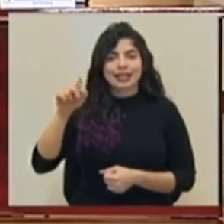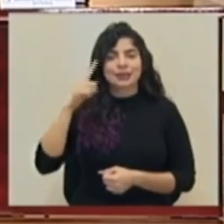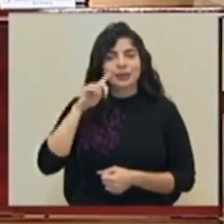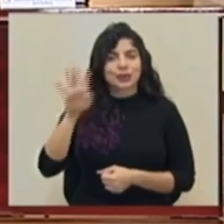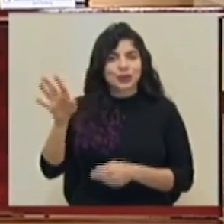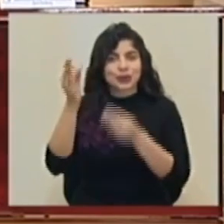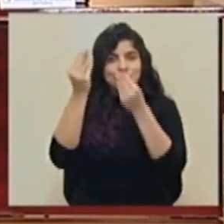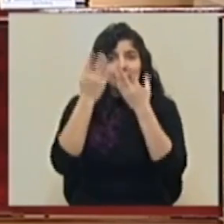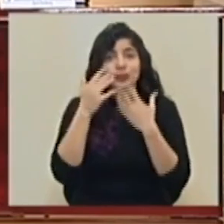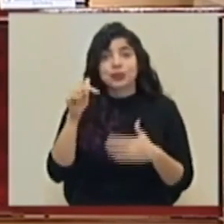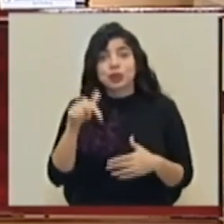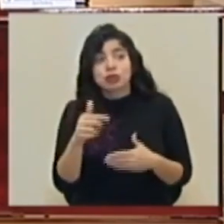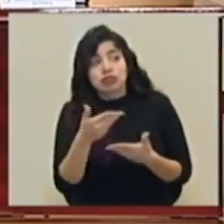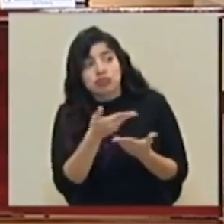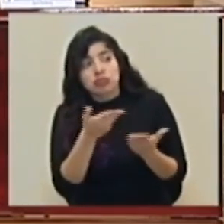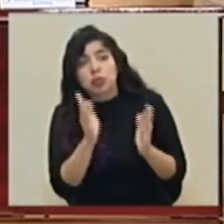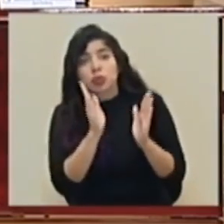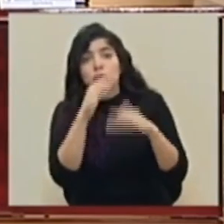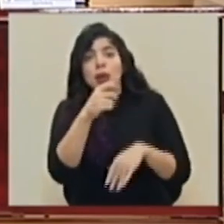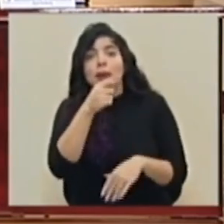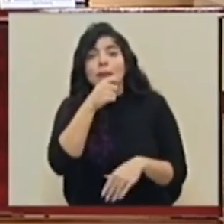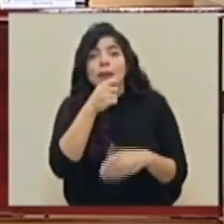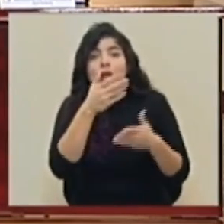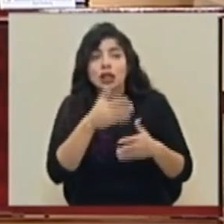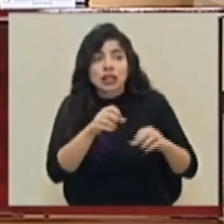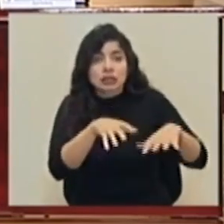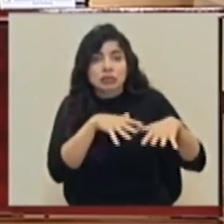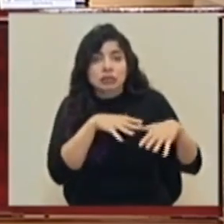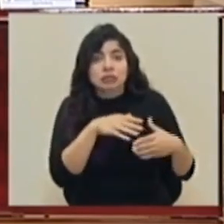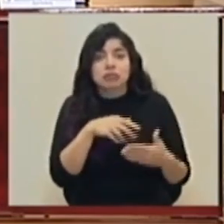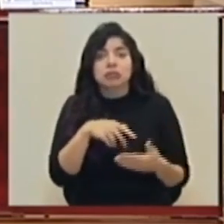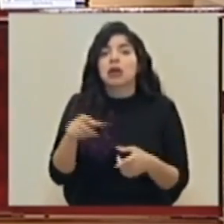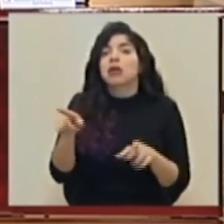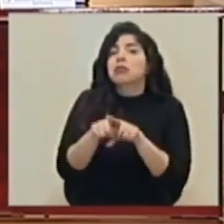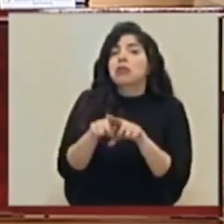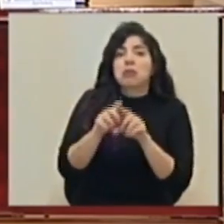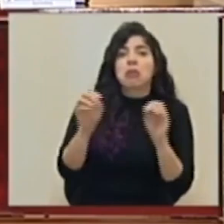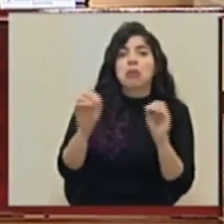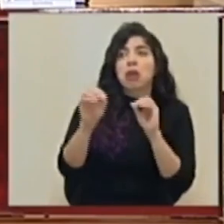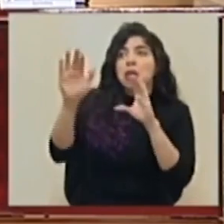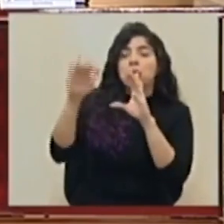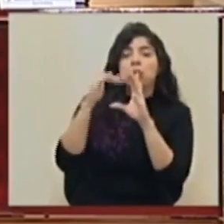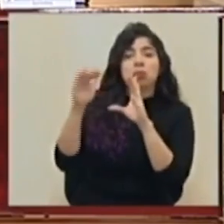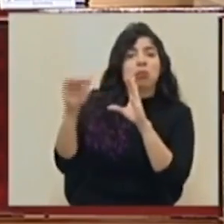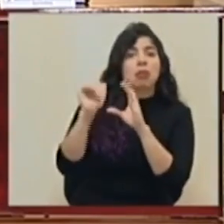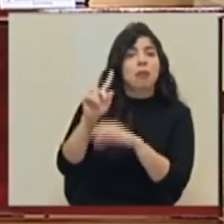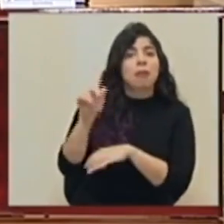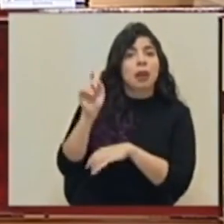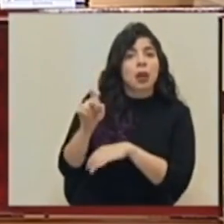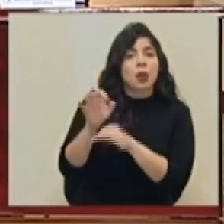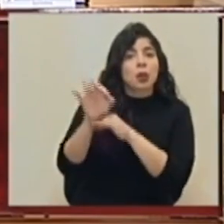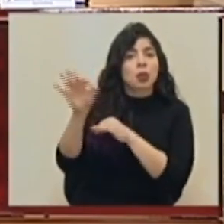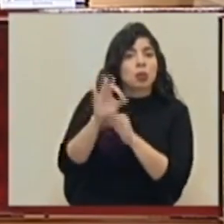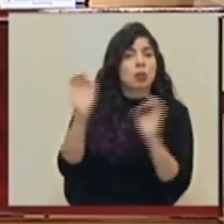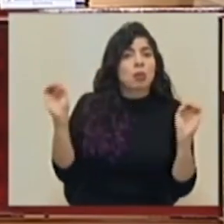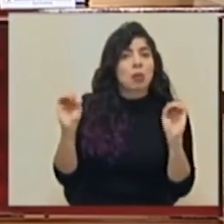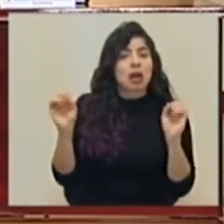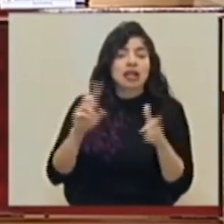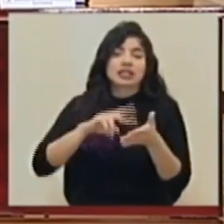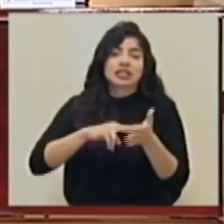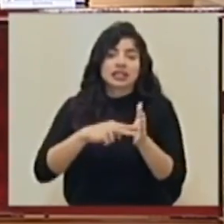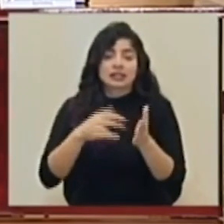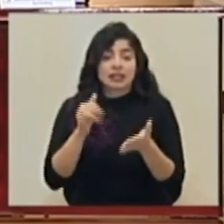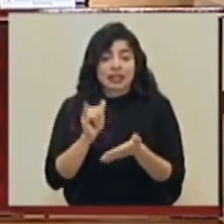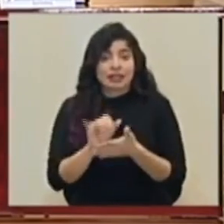El día de hoy no contamos con colegas presentes y tampoco tenemos consultas de medios regionales, así que de esta